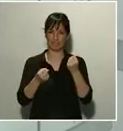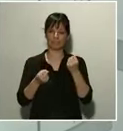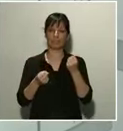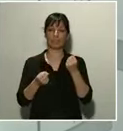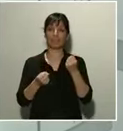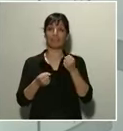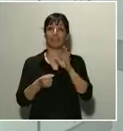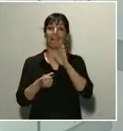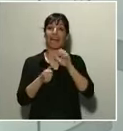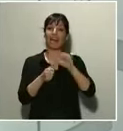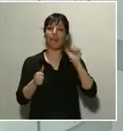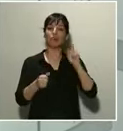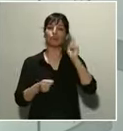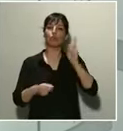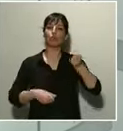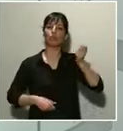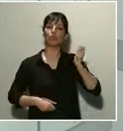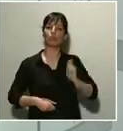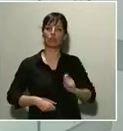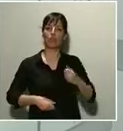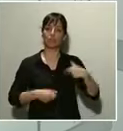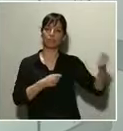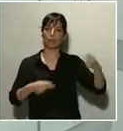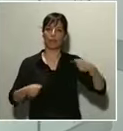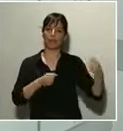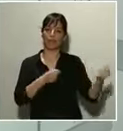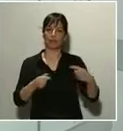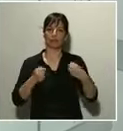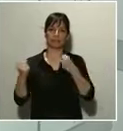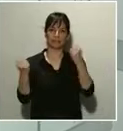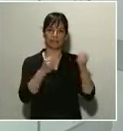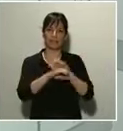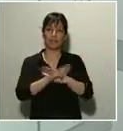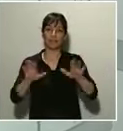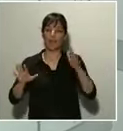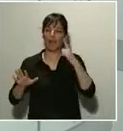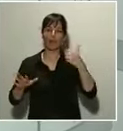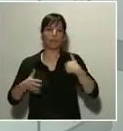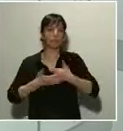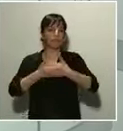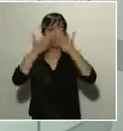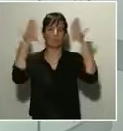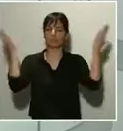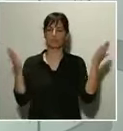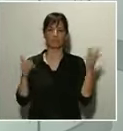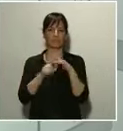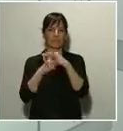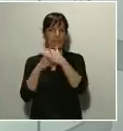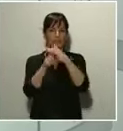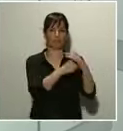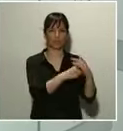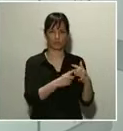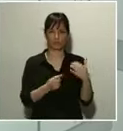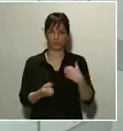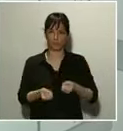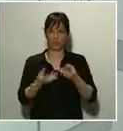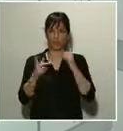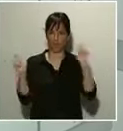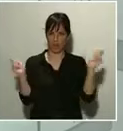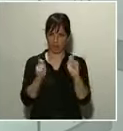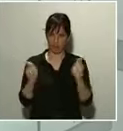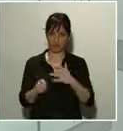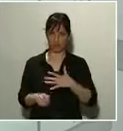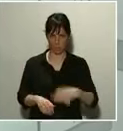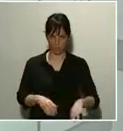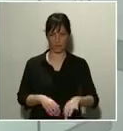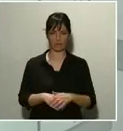profesional de transporte de mercancías, lo vamos a extender a todos los supuestos permitidos en la declaración del estado de alarma que tienen